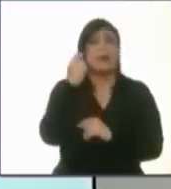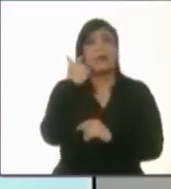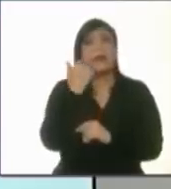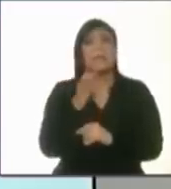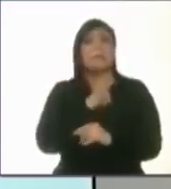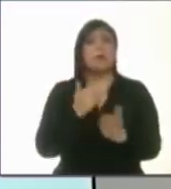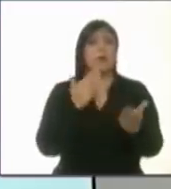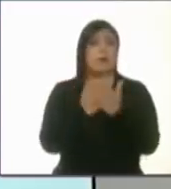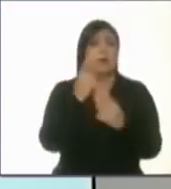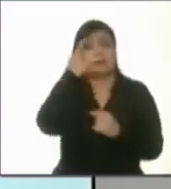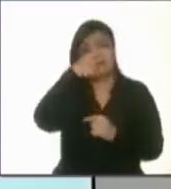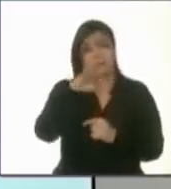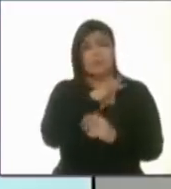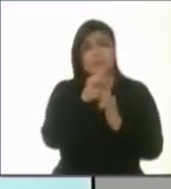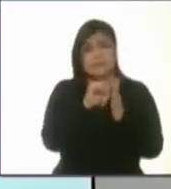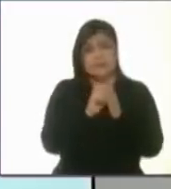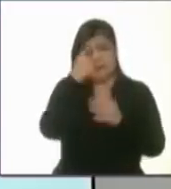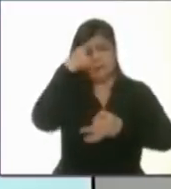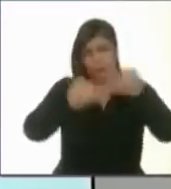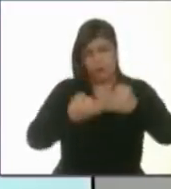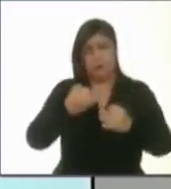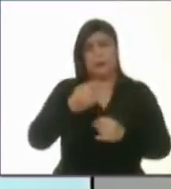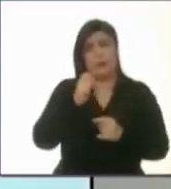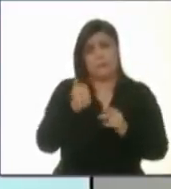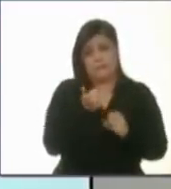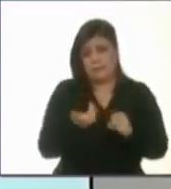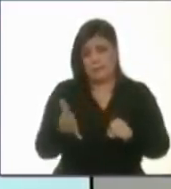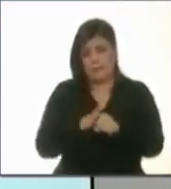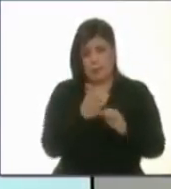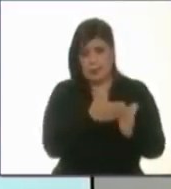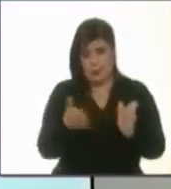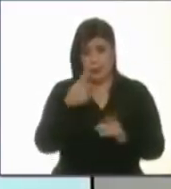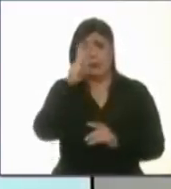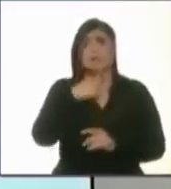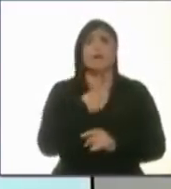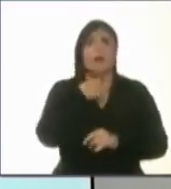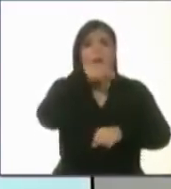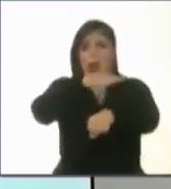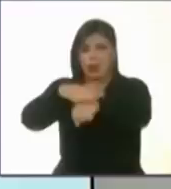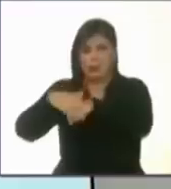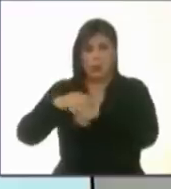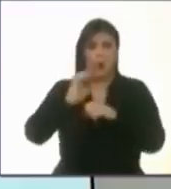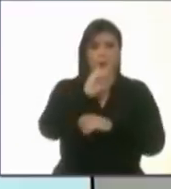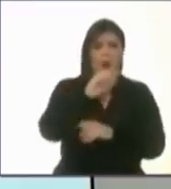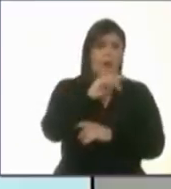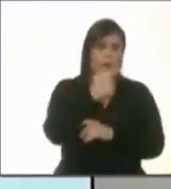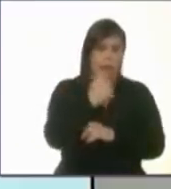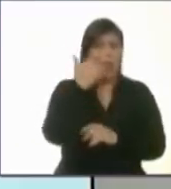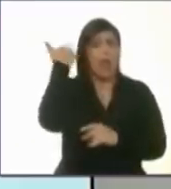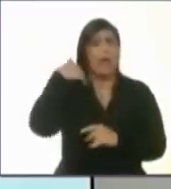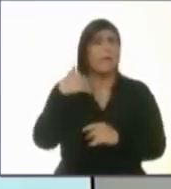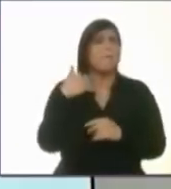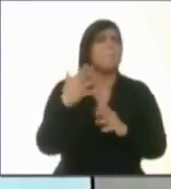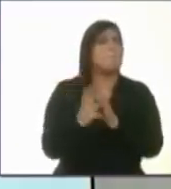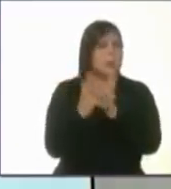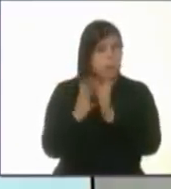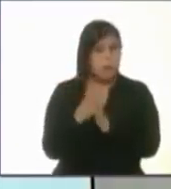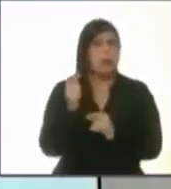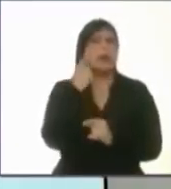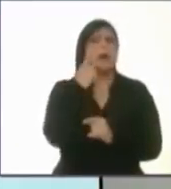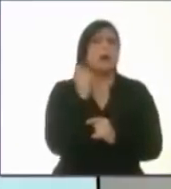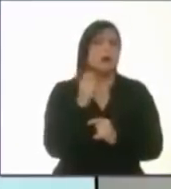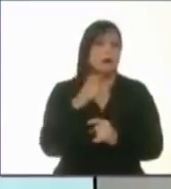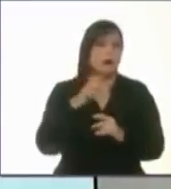de justicia administrativa. Voy a convocar a las organizaciones civiles, que participaron algunas de ellas en este